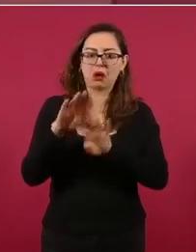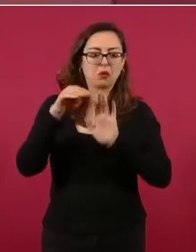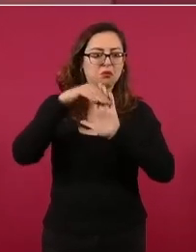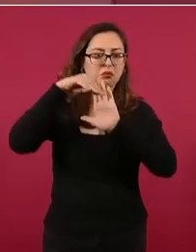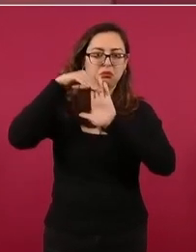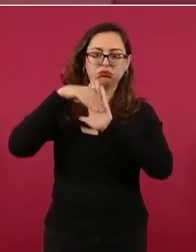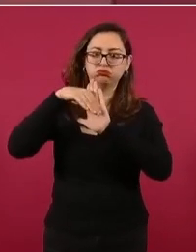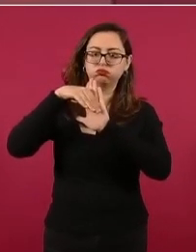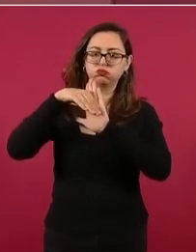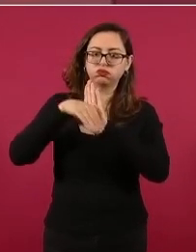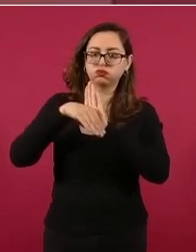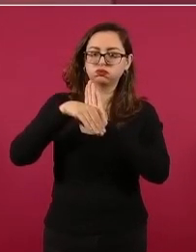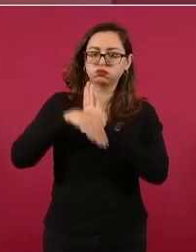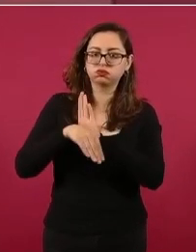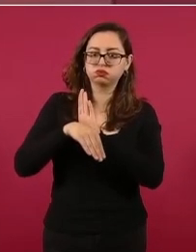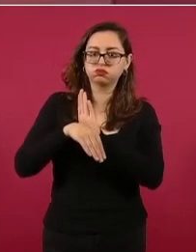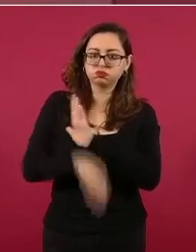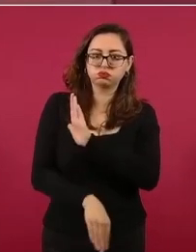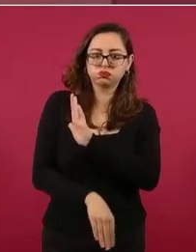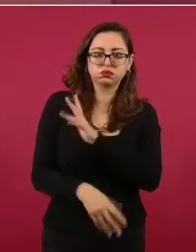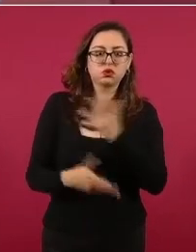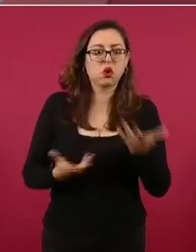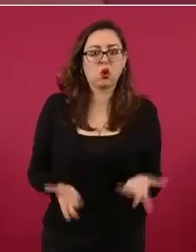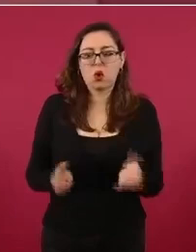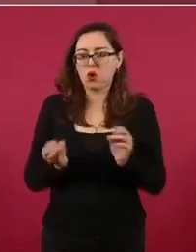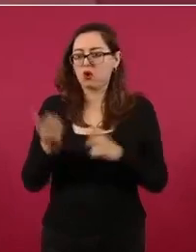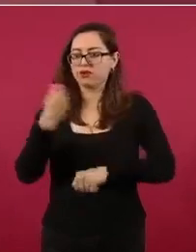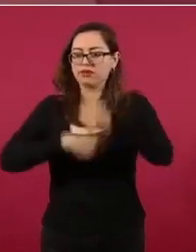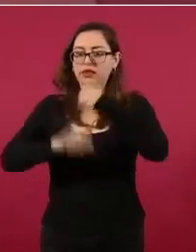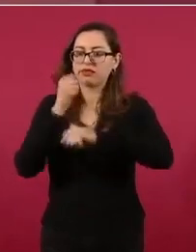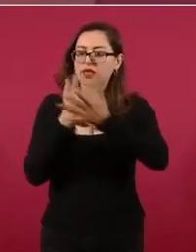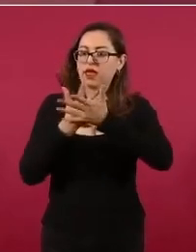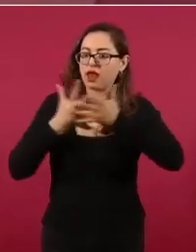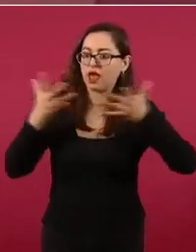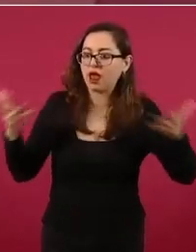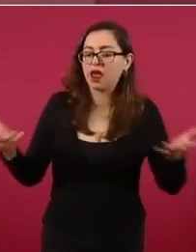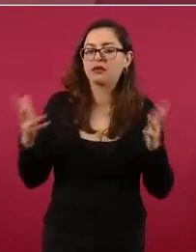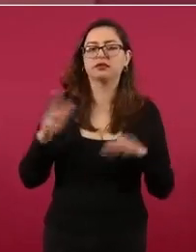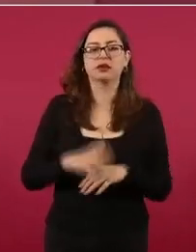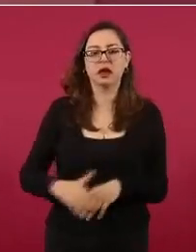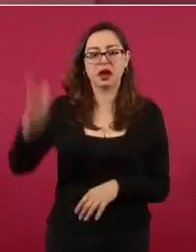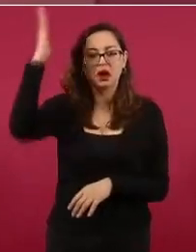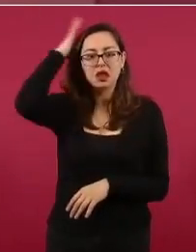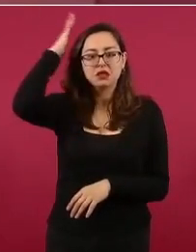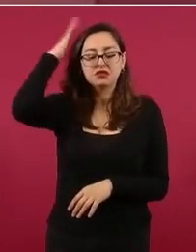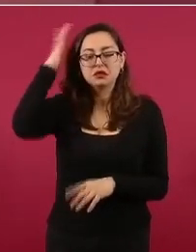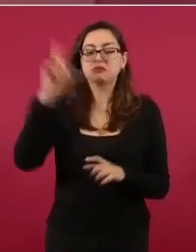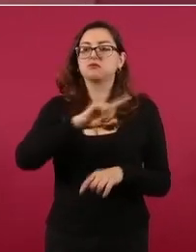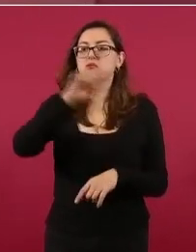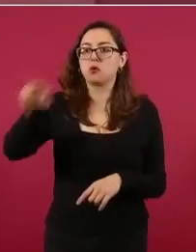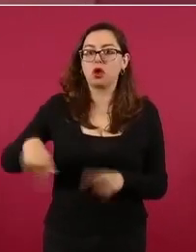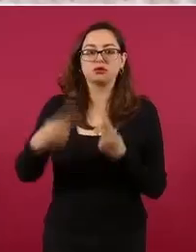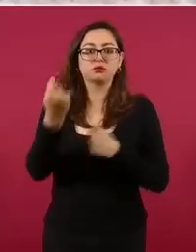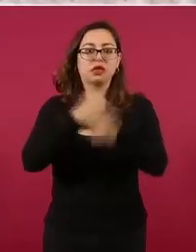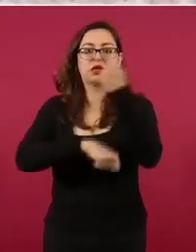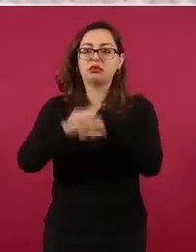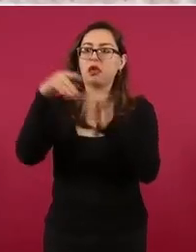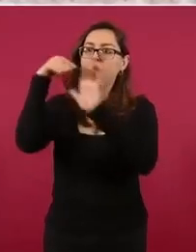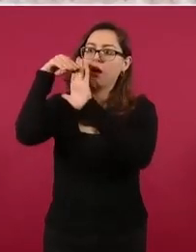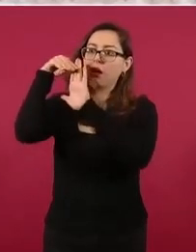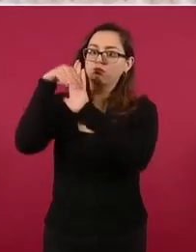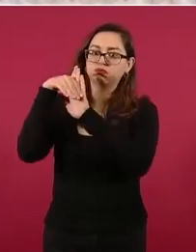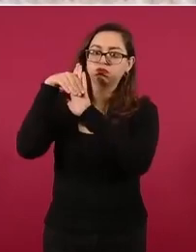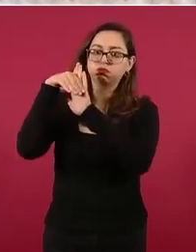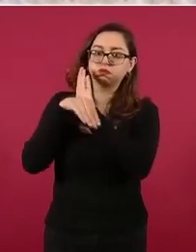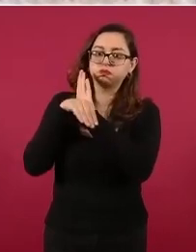de una tienda de autoservicio que no